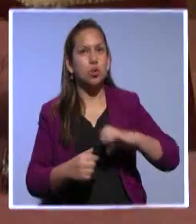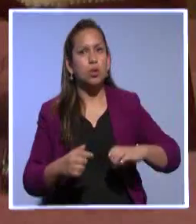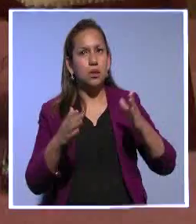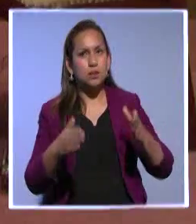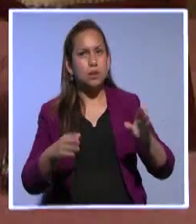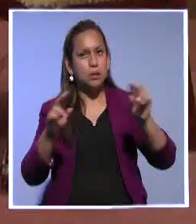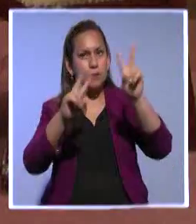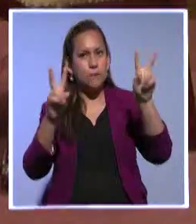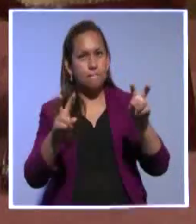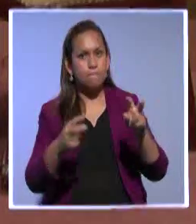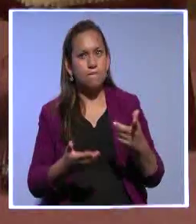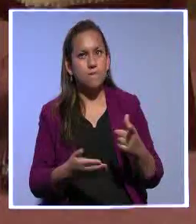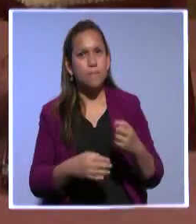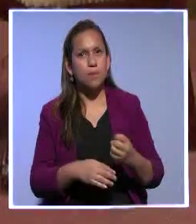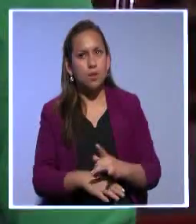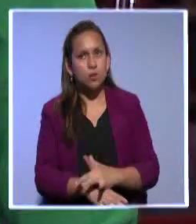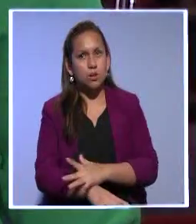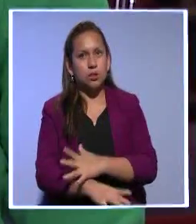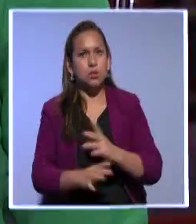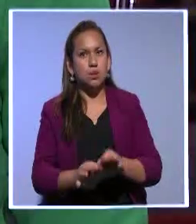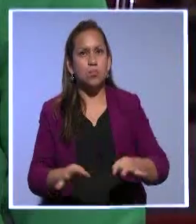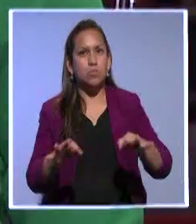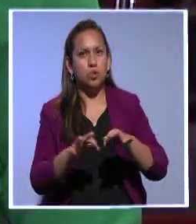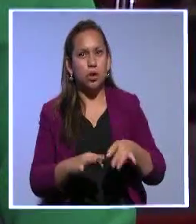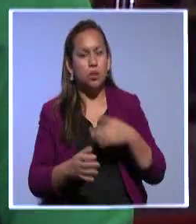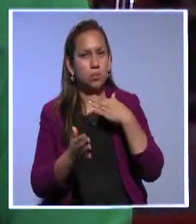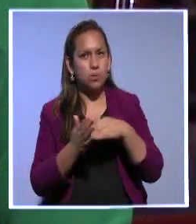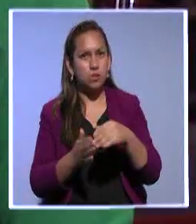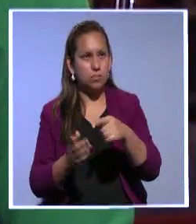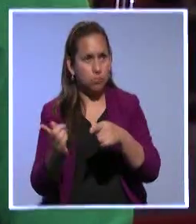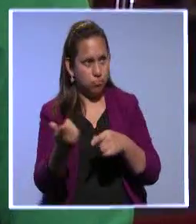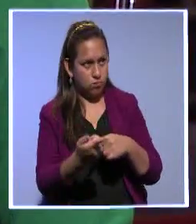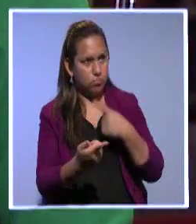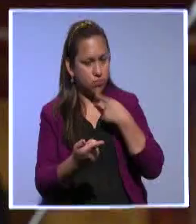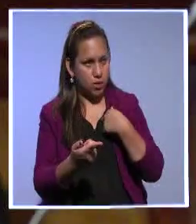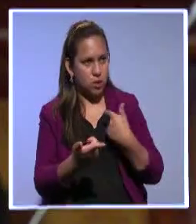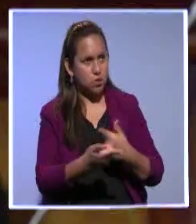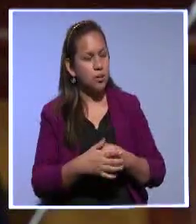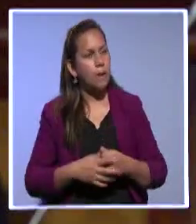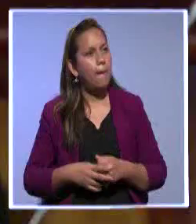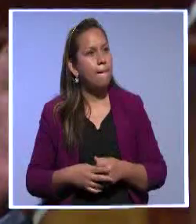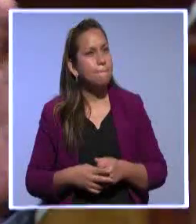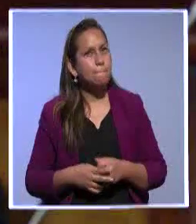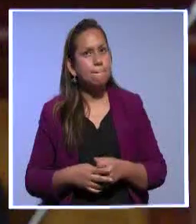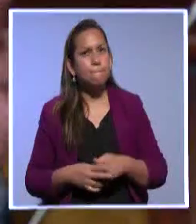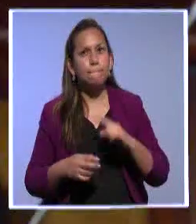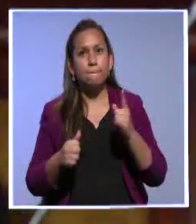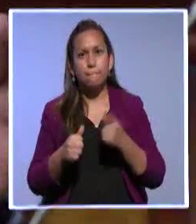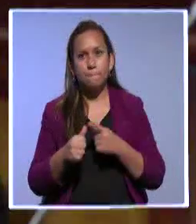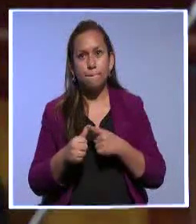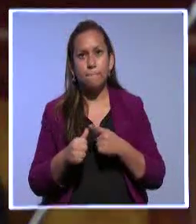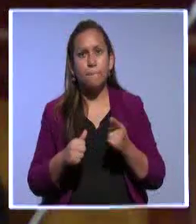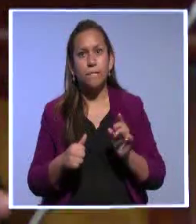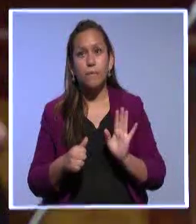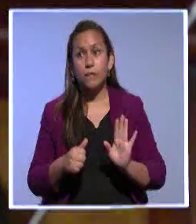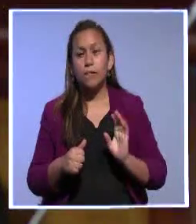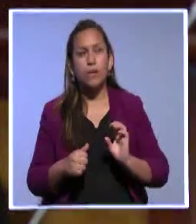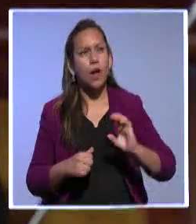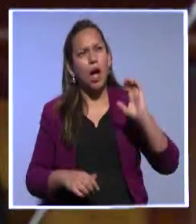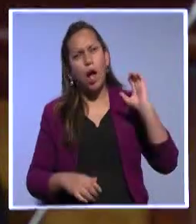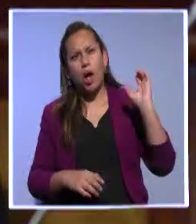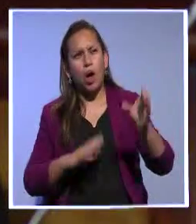tan sensibles e importantes para el país, como ha citado el asambleísta Vintimilla? A ver, en primer lugar, nadie está cuestionando la